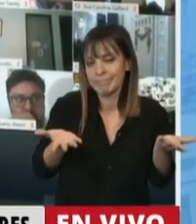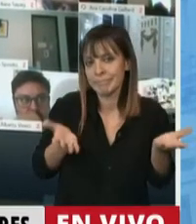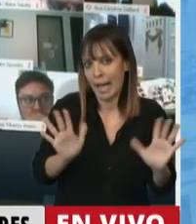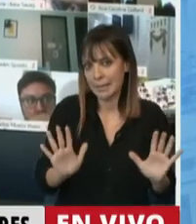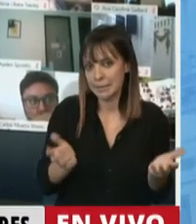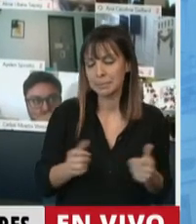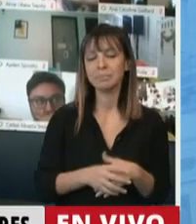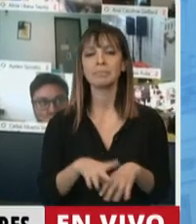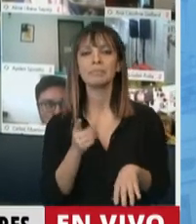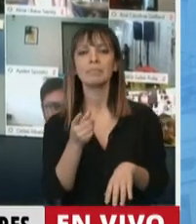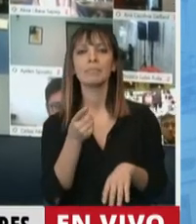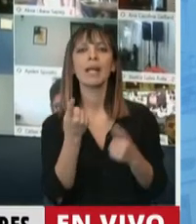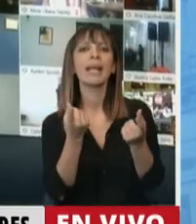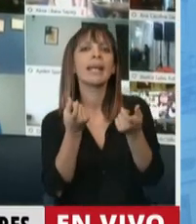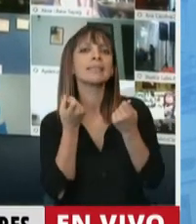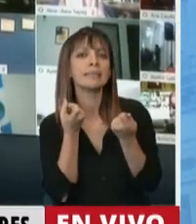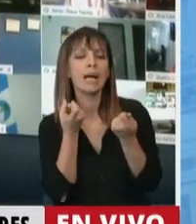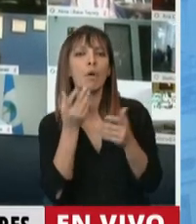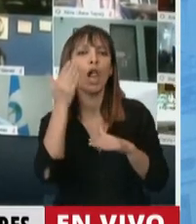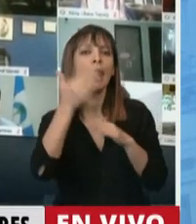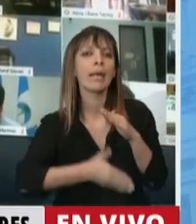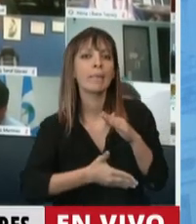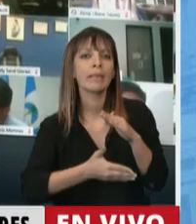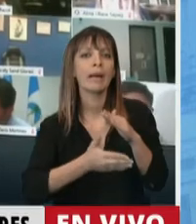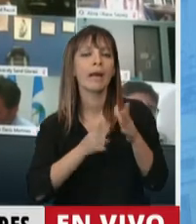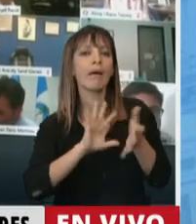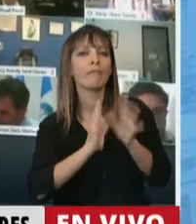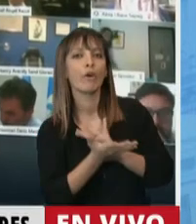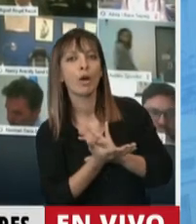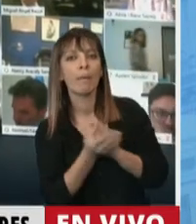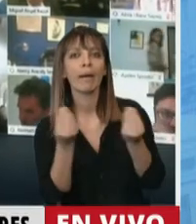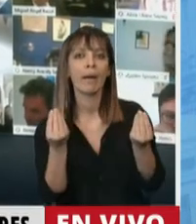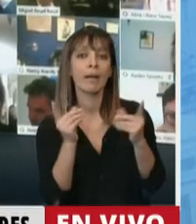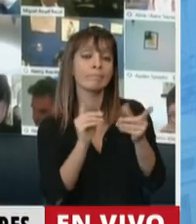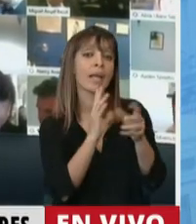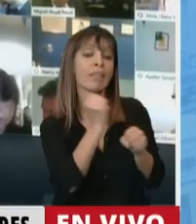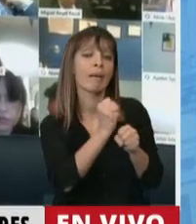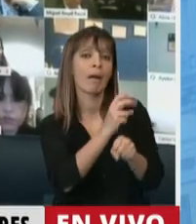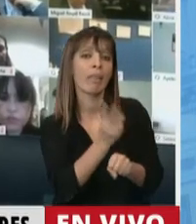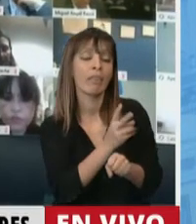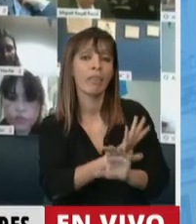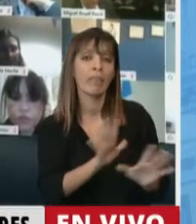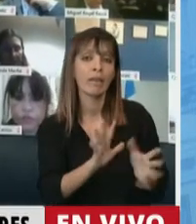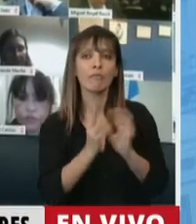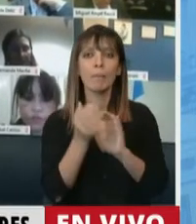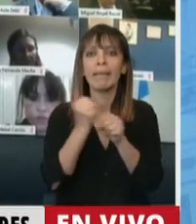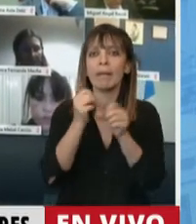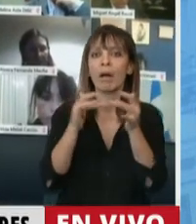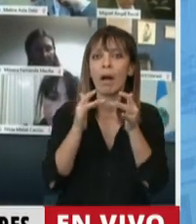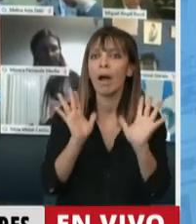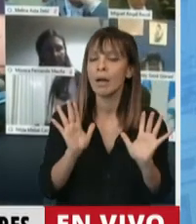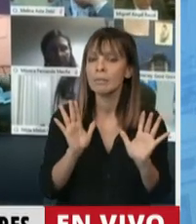¿Hace falta poner un límite a lo que ya se viene haciendo de hecho, que es la precarización laboral de los trabajadores que hacen teletrabajo?